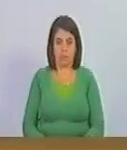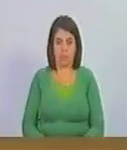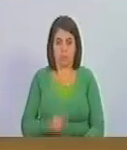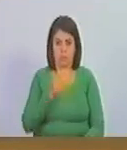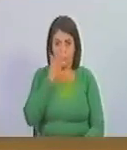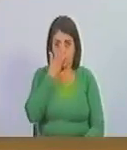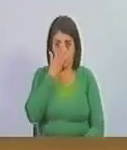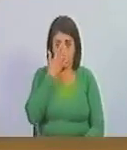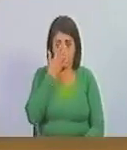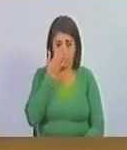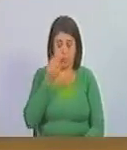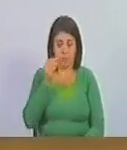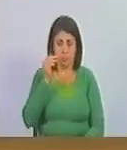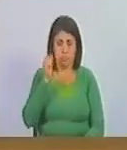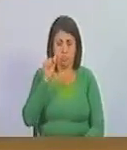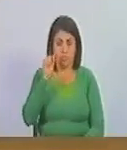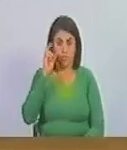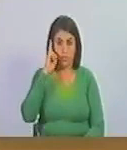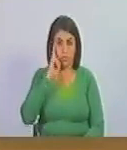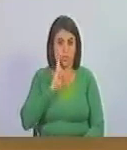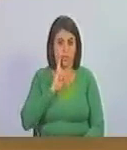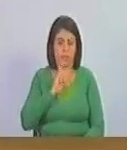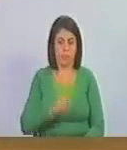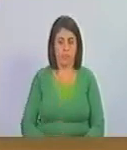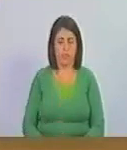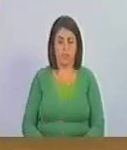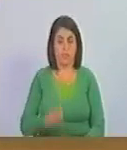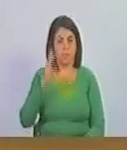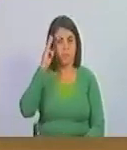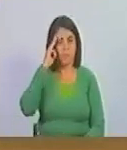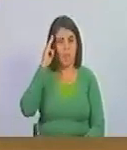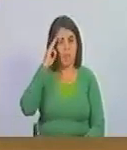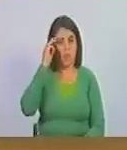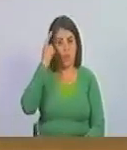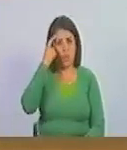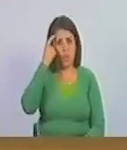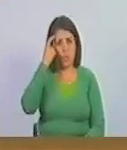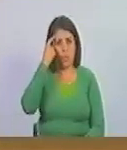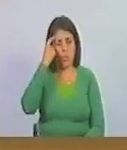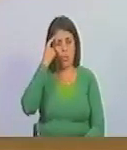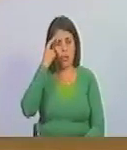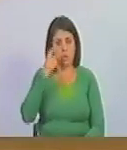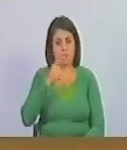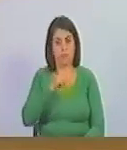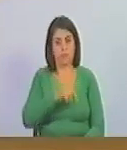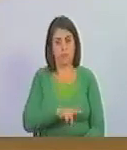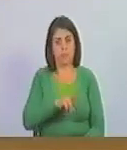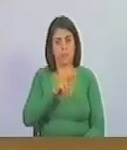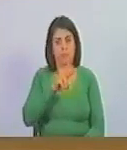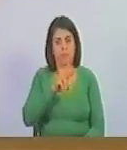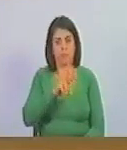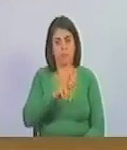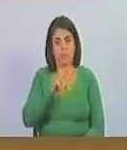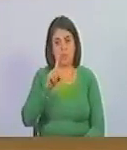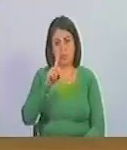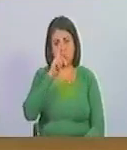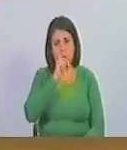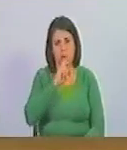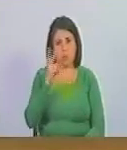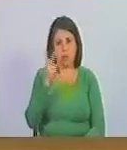Simón Bolivar. Cito de memoria, 21 años apenas, 22,